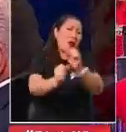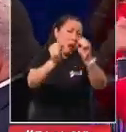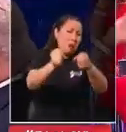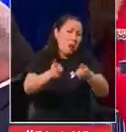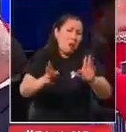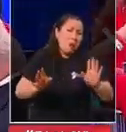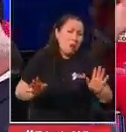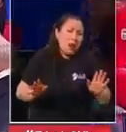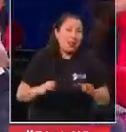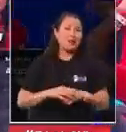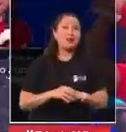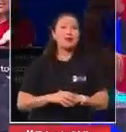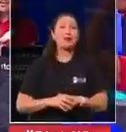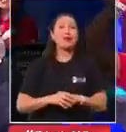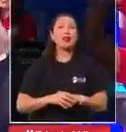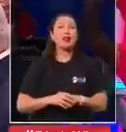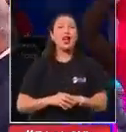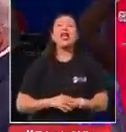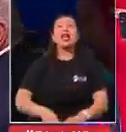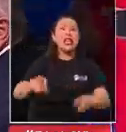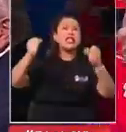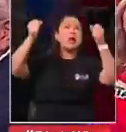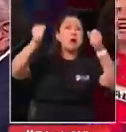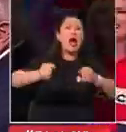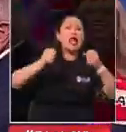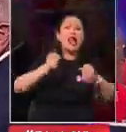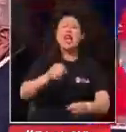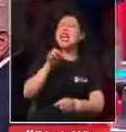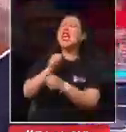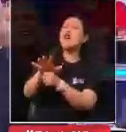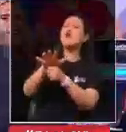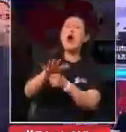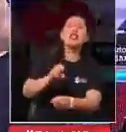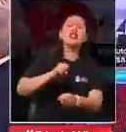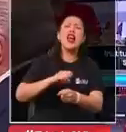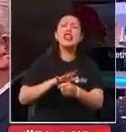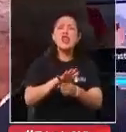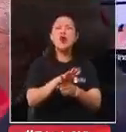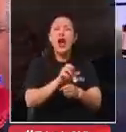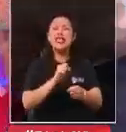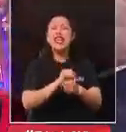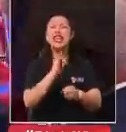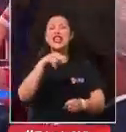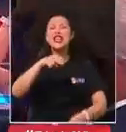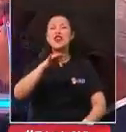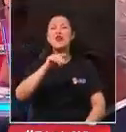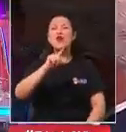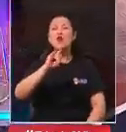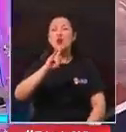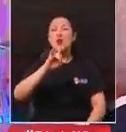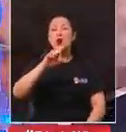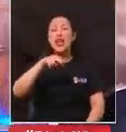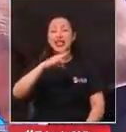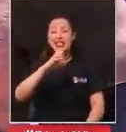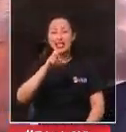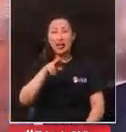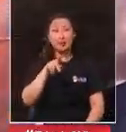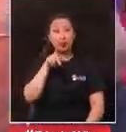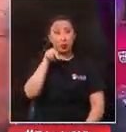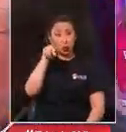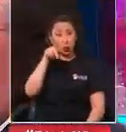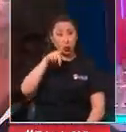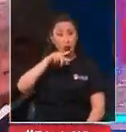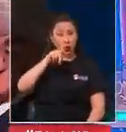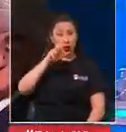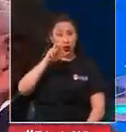Influencer, Influencer, Influencer, Influencer. Oye, Germán, tú eres chileno, sé que vive...